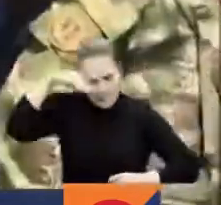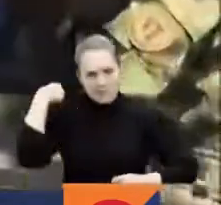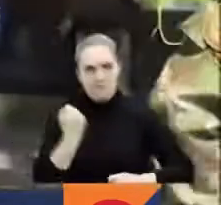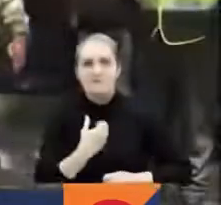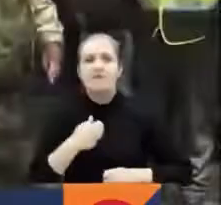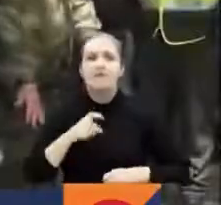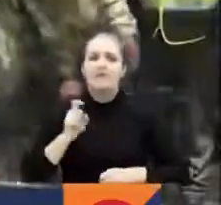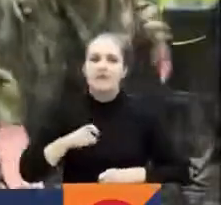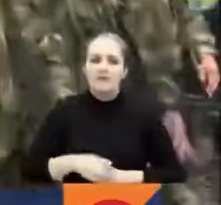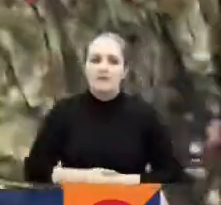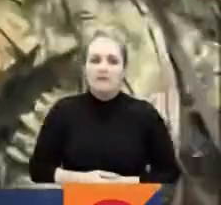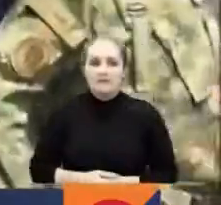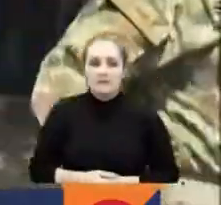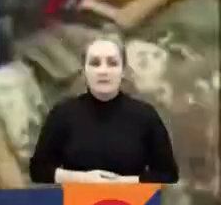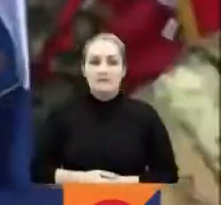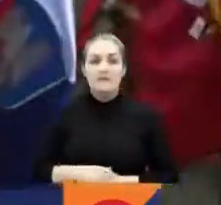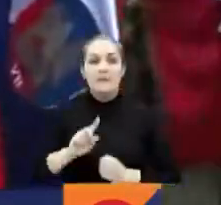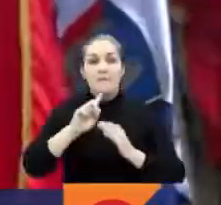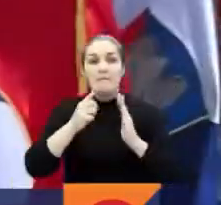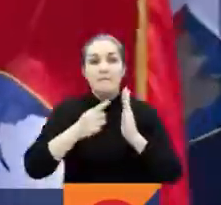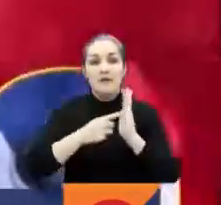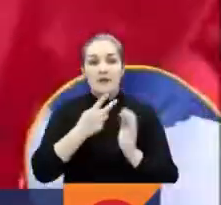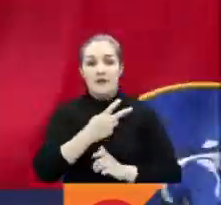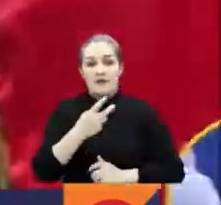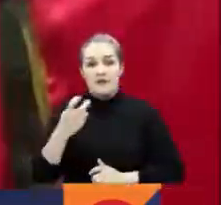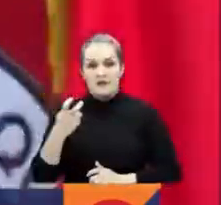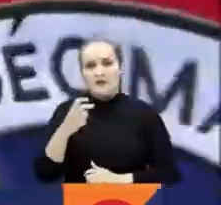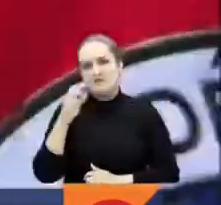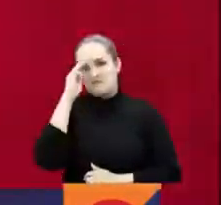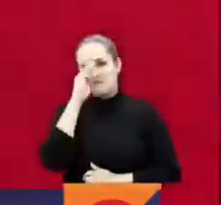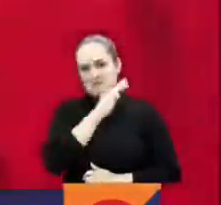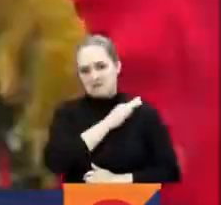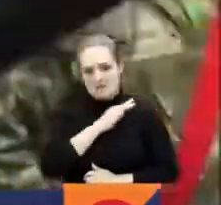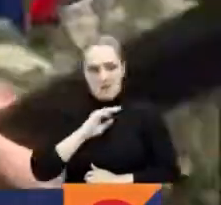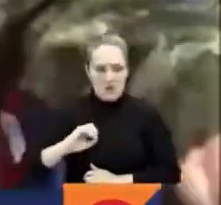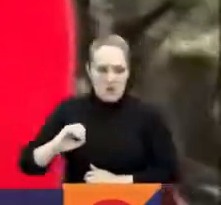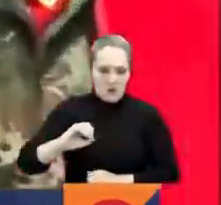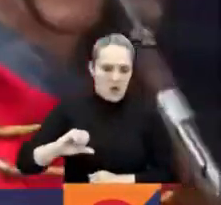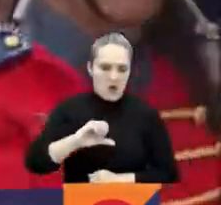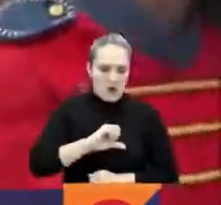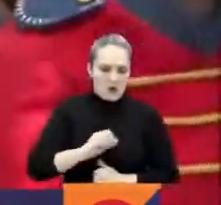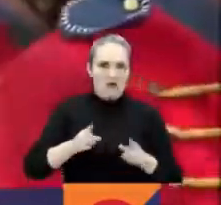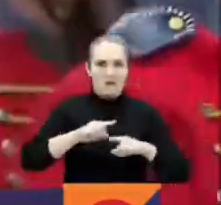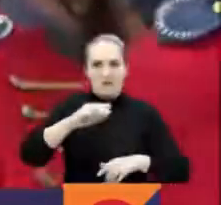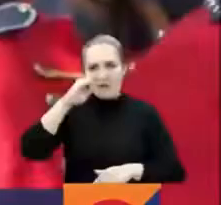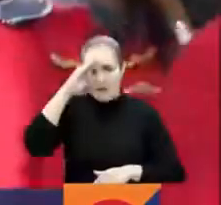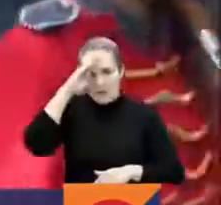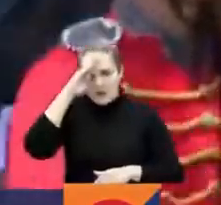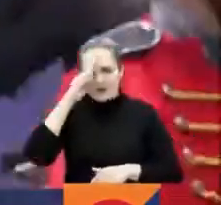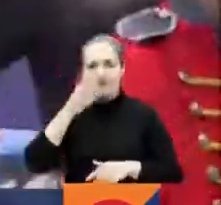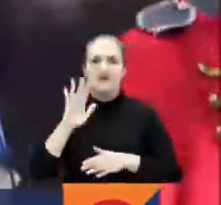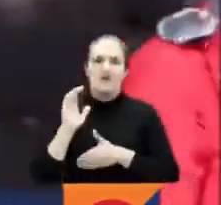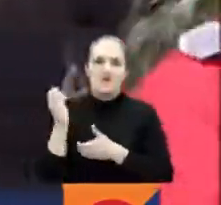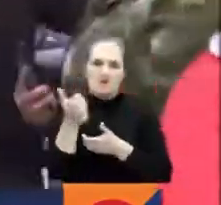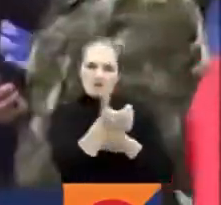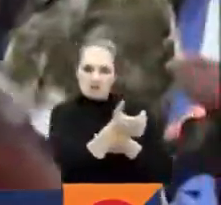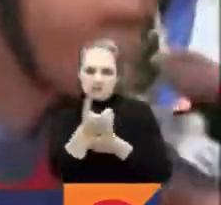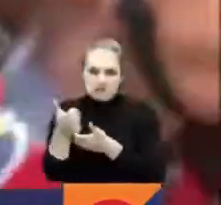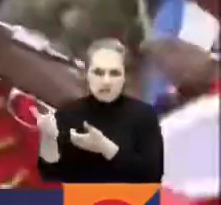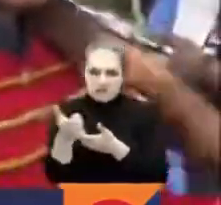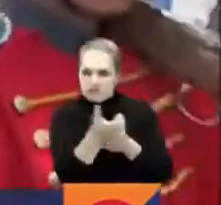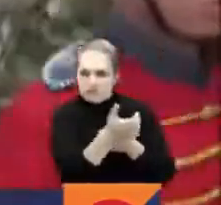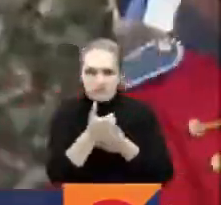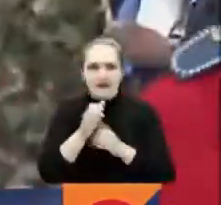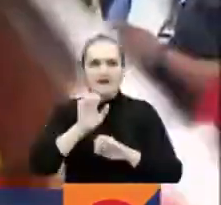presentes. Cerca de 1.200 hombres y mujeres de las fuerzas militares, la Policía Nacional, el Cuerpo de Bomberos y la Defensa Civil participaron en el